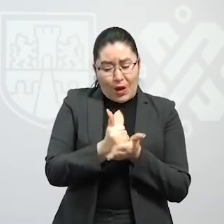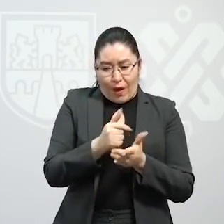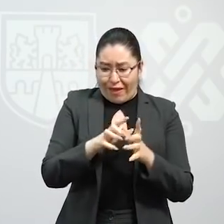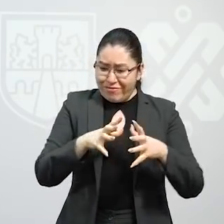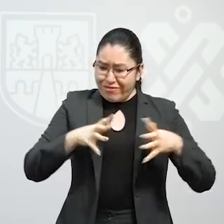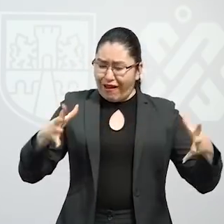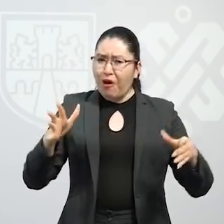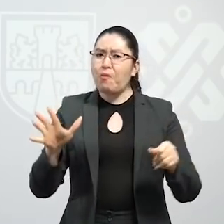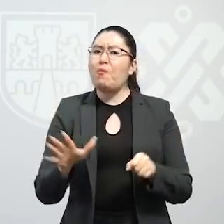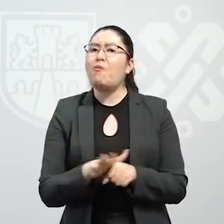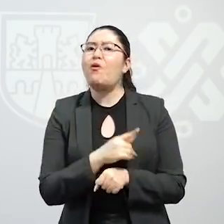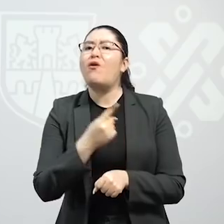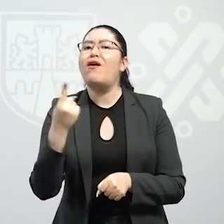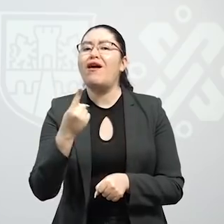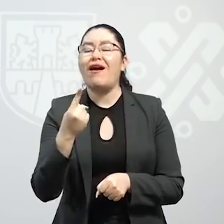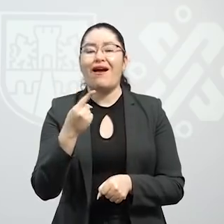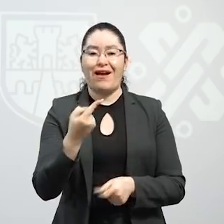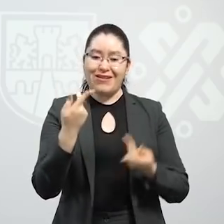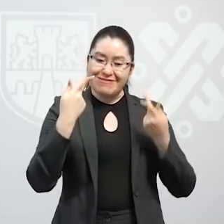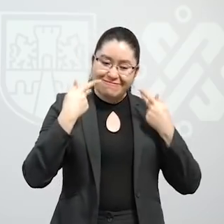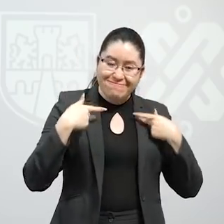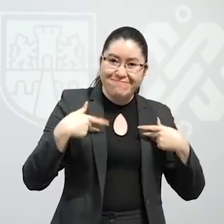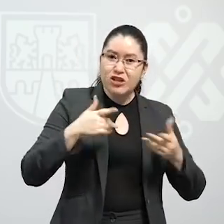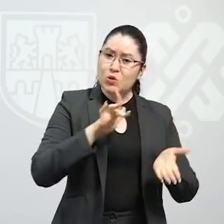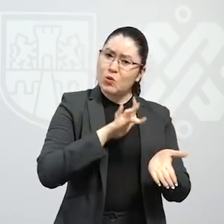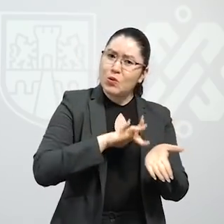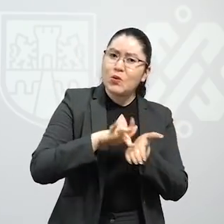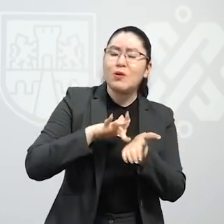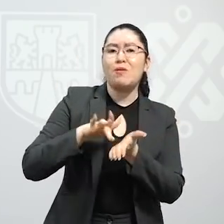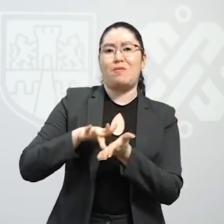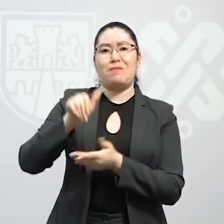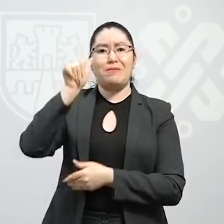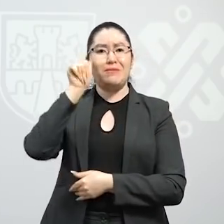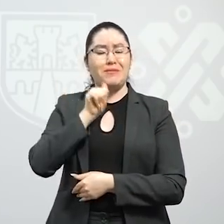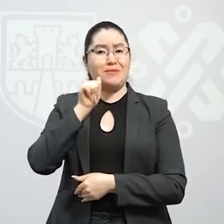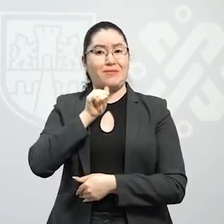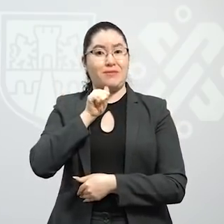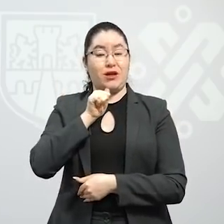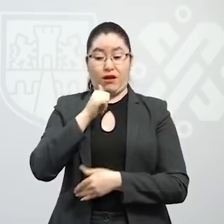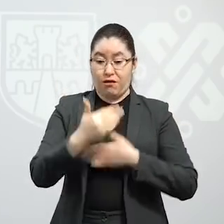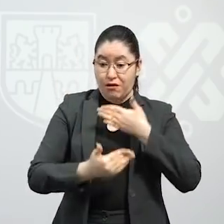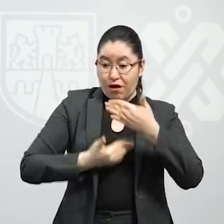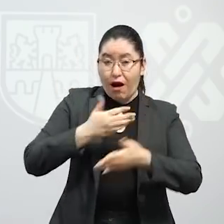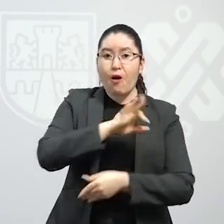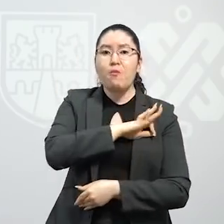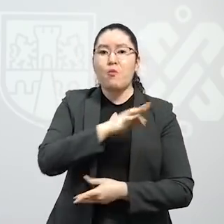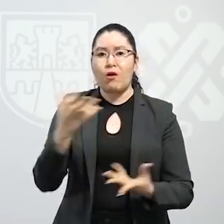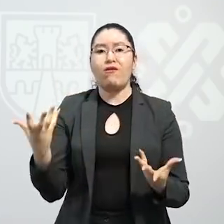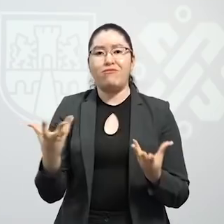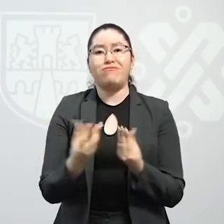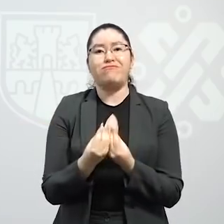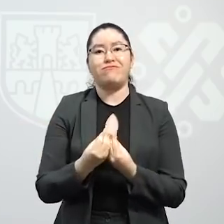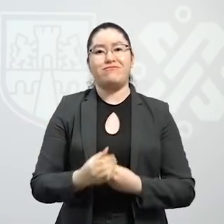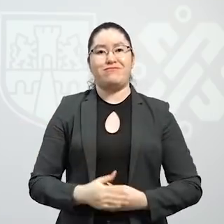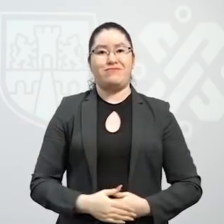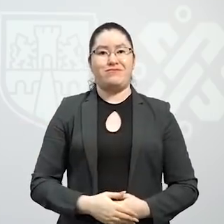por su gente, su solidaridad y no me cabe la menor duda de que vamos juntos a salir adelante.